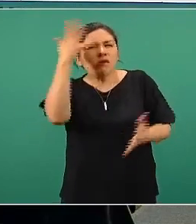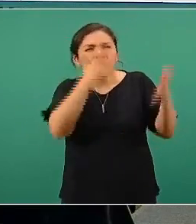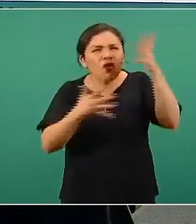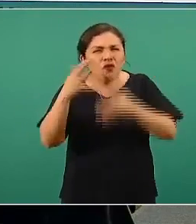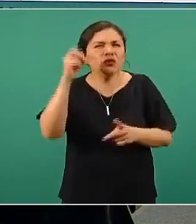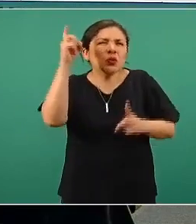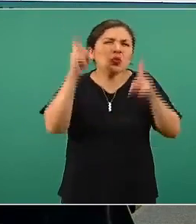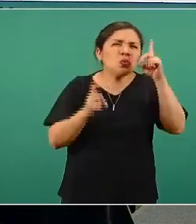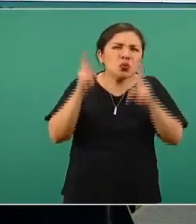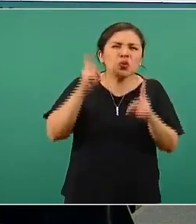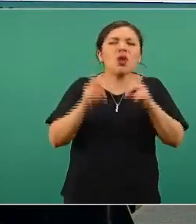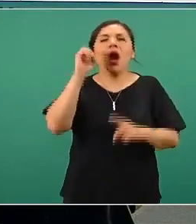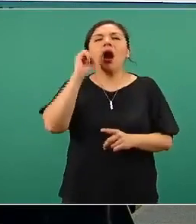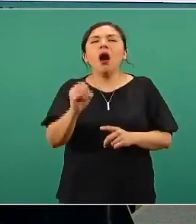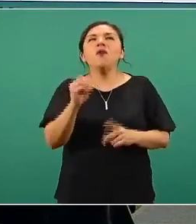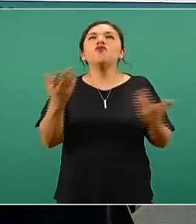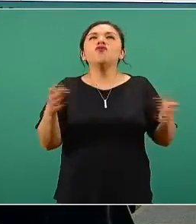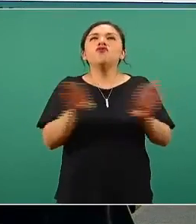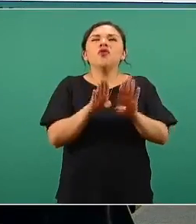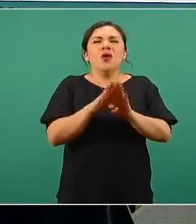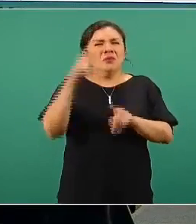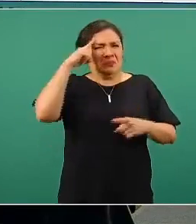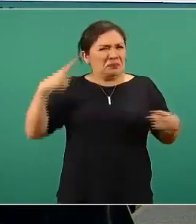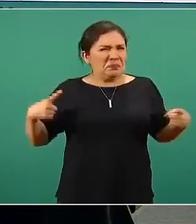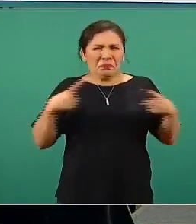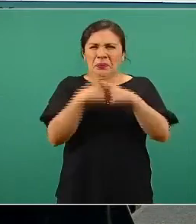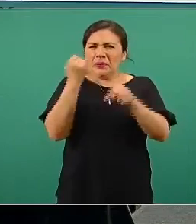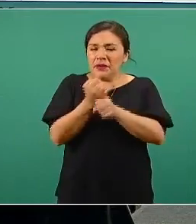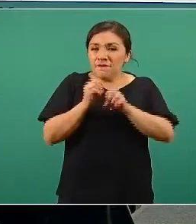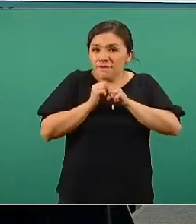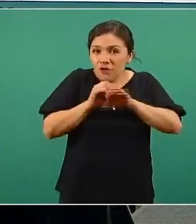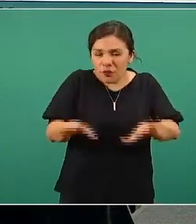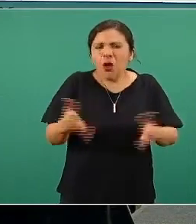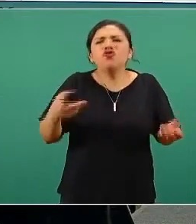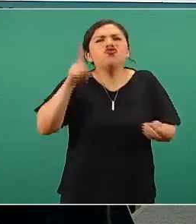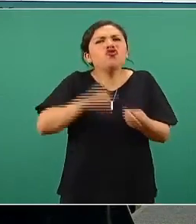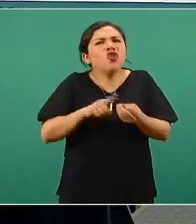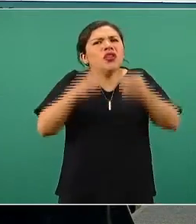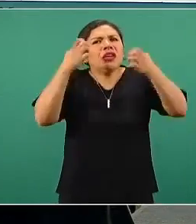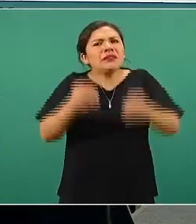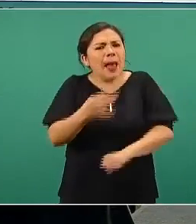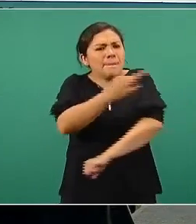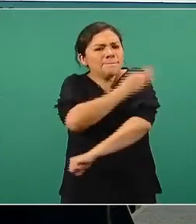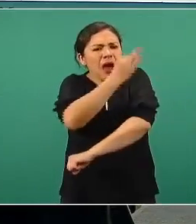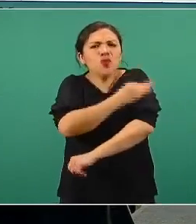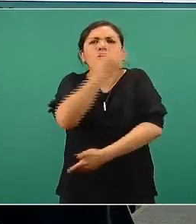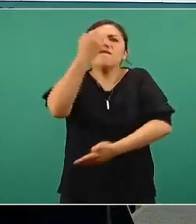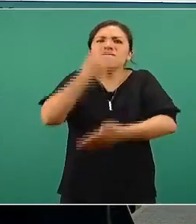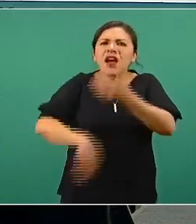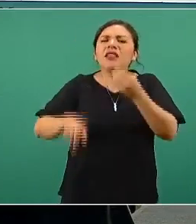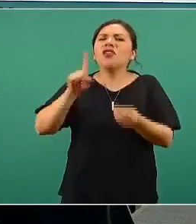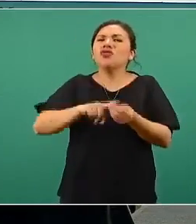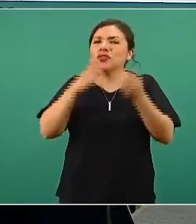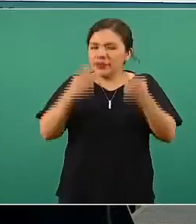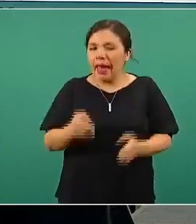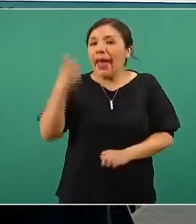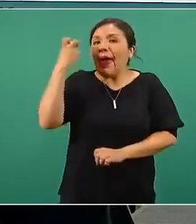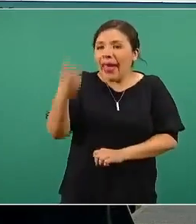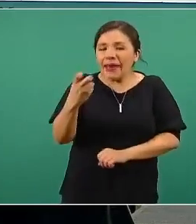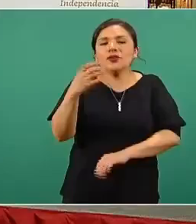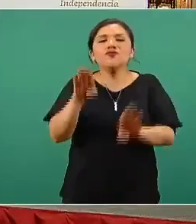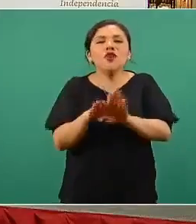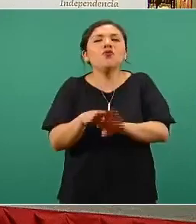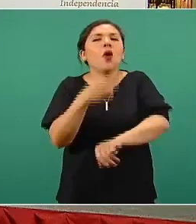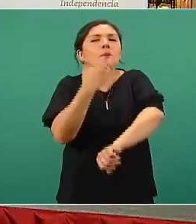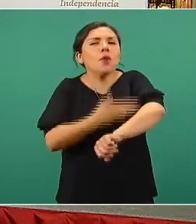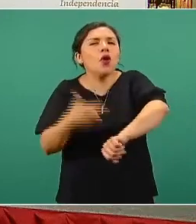o una distorsión de la información sobre dónde están esas seis o siete millones de vacunas. Ese es el proceso.